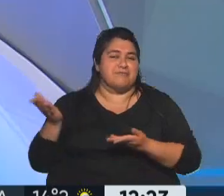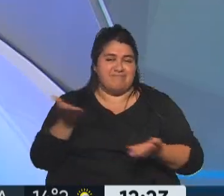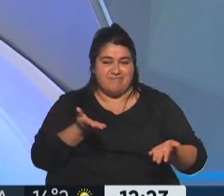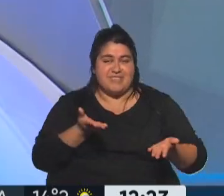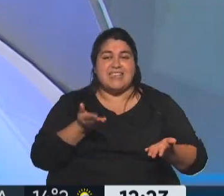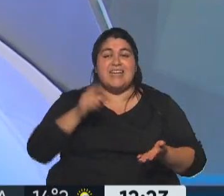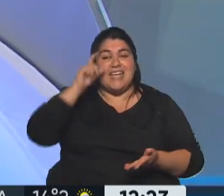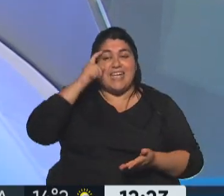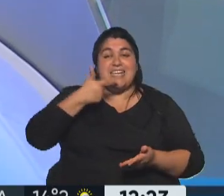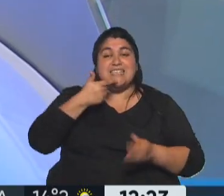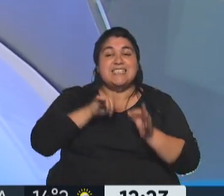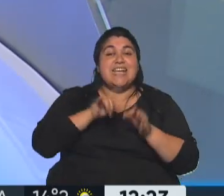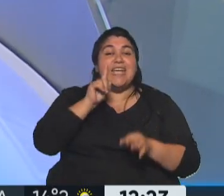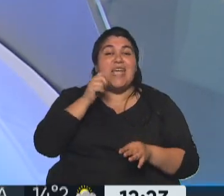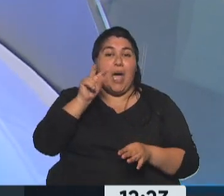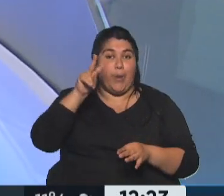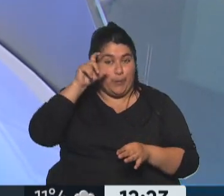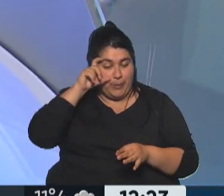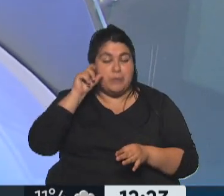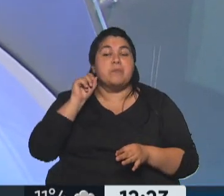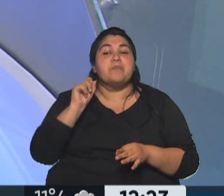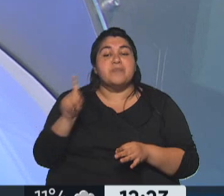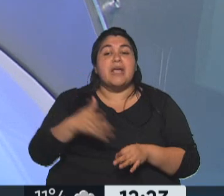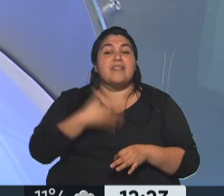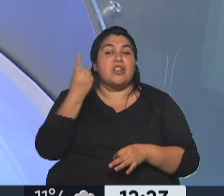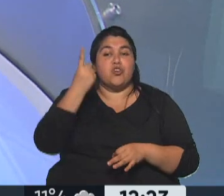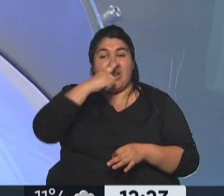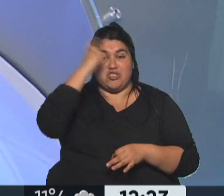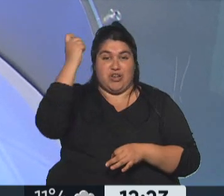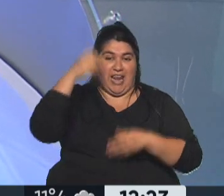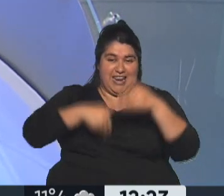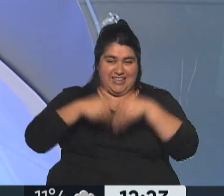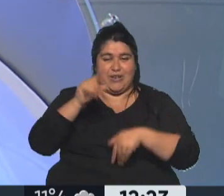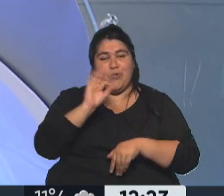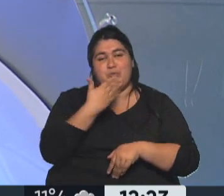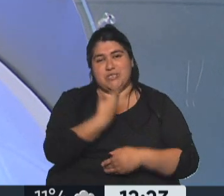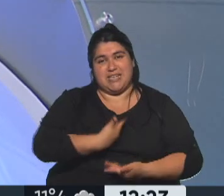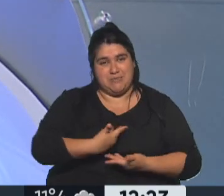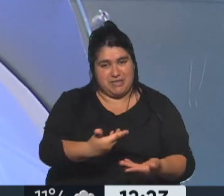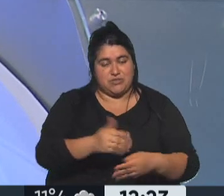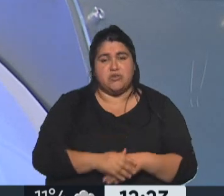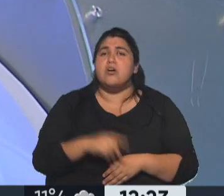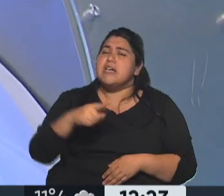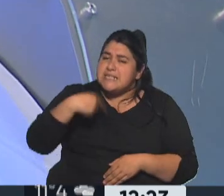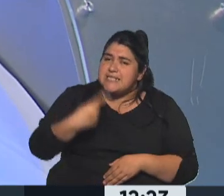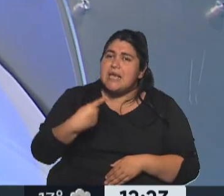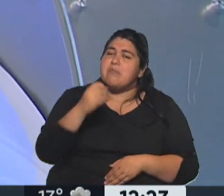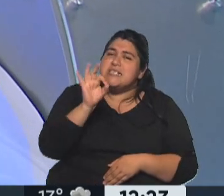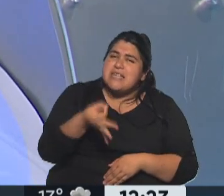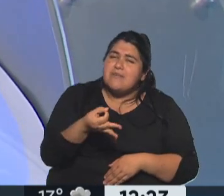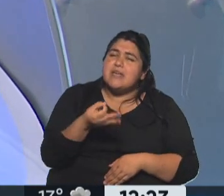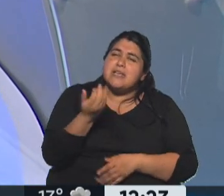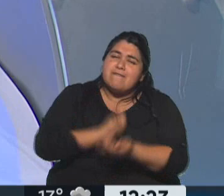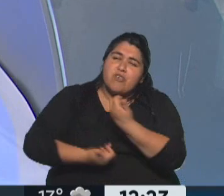a Marcos Schiavi, él es el director nacional electoral. ¿Cómo estás Marcos? bienvenido. Muchas gracias por la invitación. Bueno, siempre tratando de conocer o de saber un poco